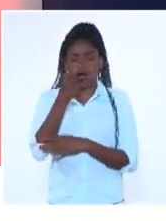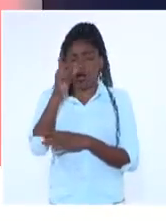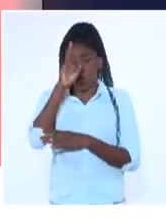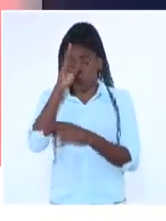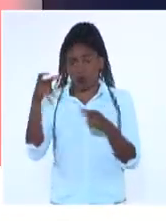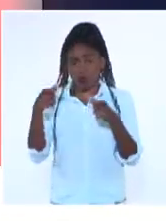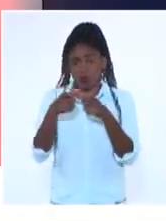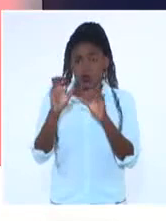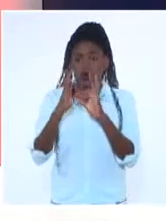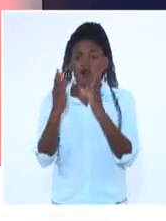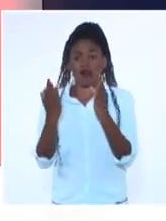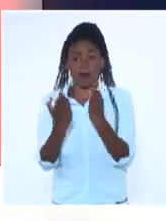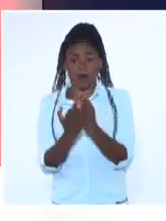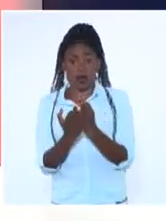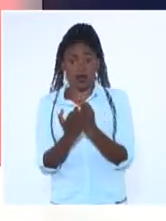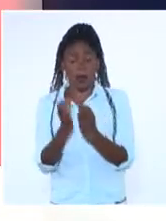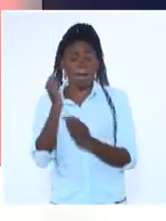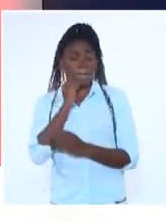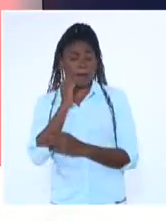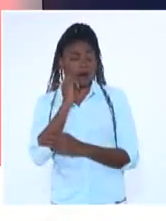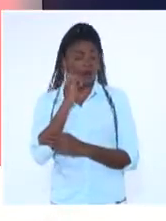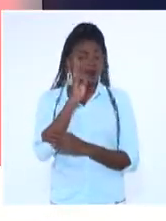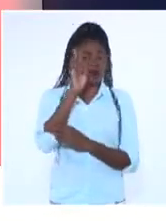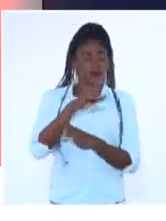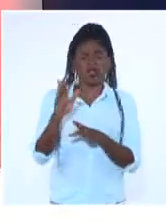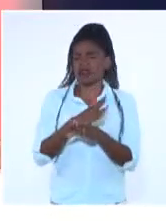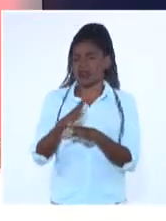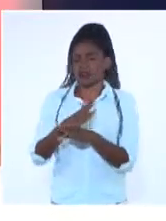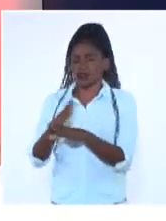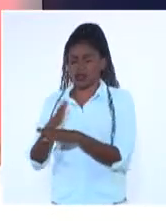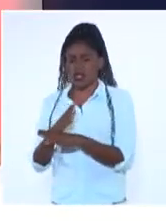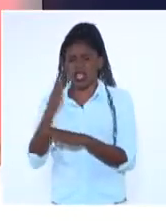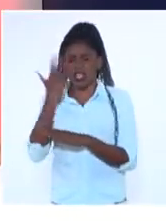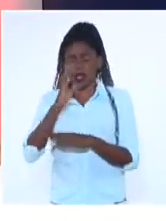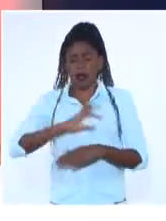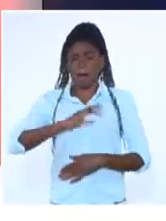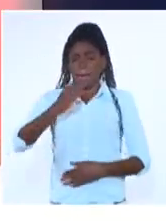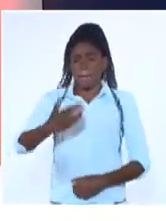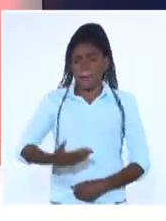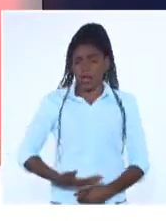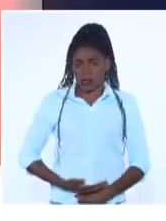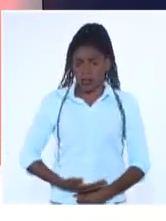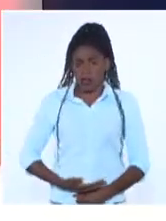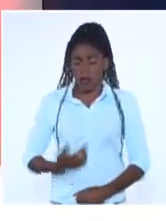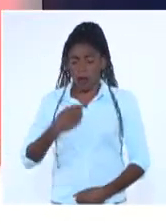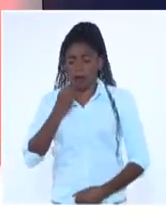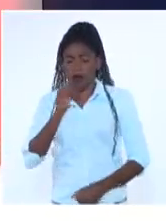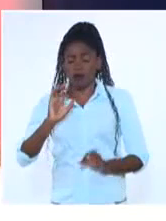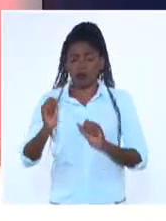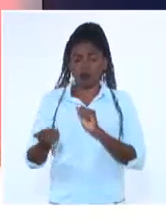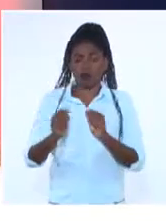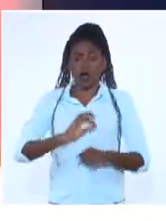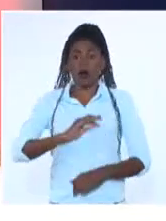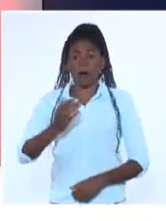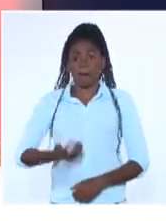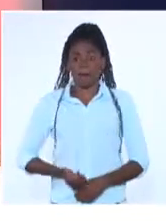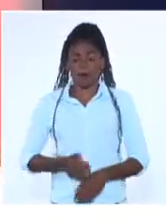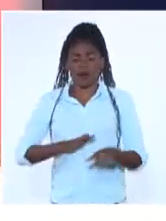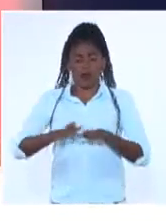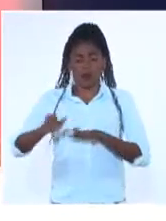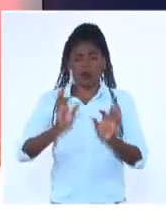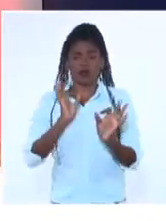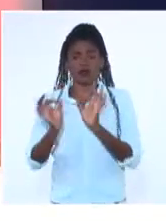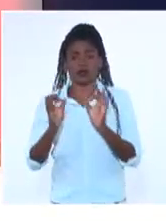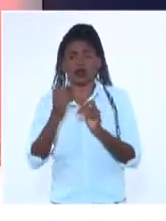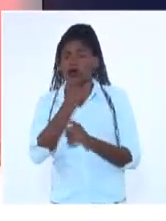médicos de la familia. además, se da una atención diferenciada a las estantes como parte de sus controles prenatales y se preparan para el cuidado